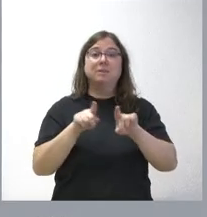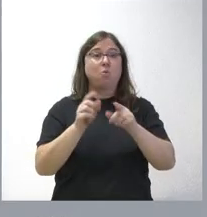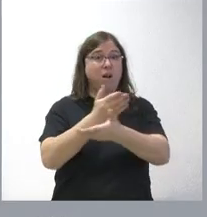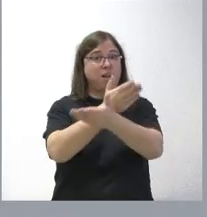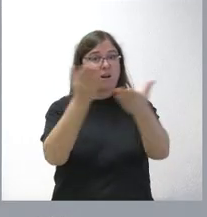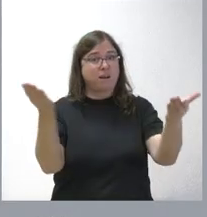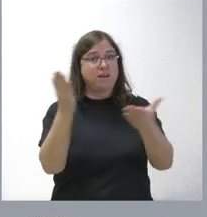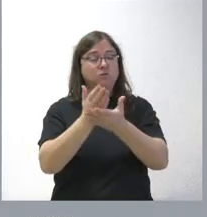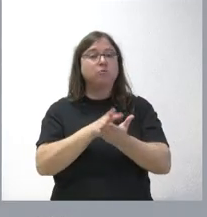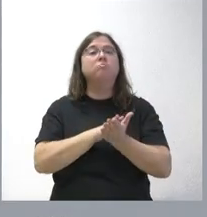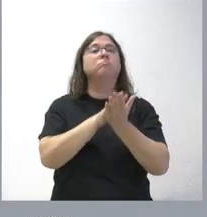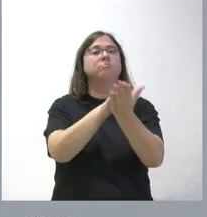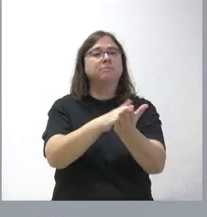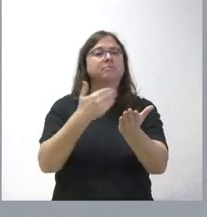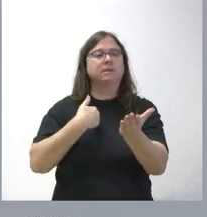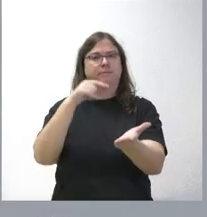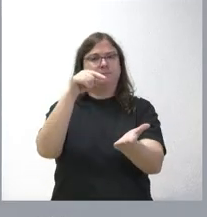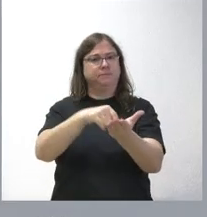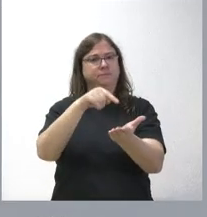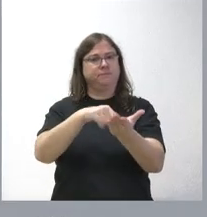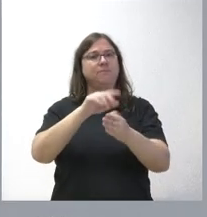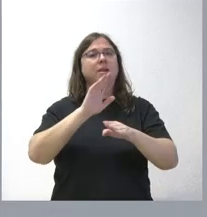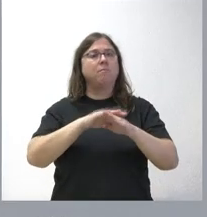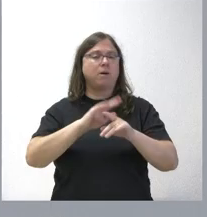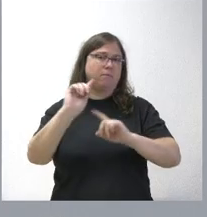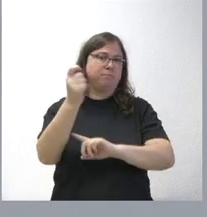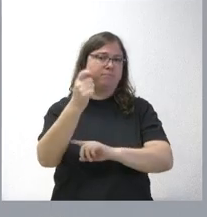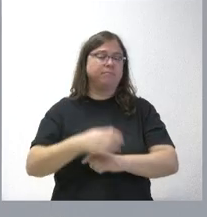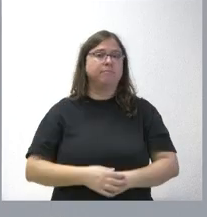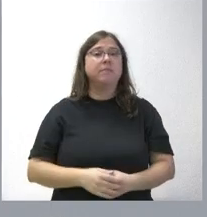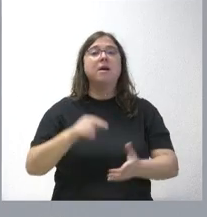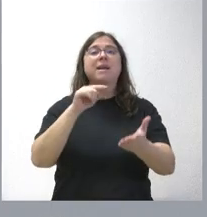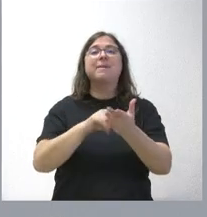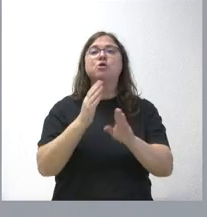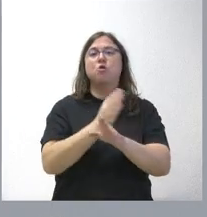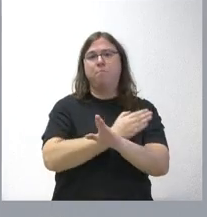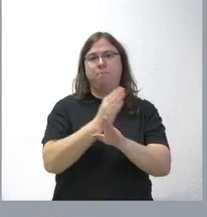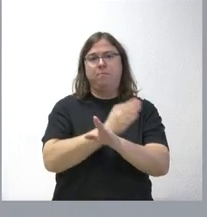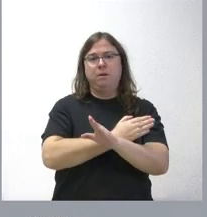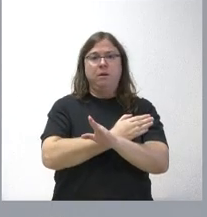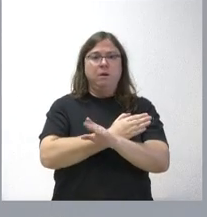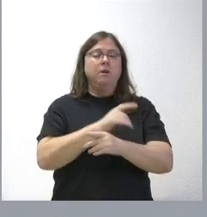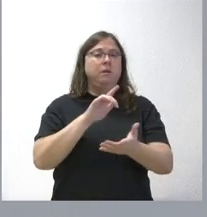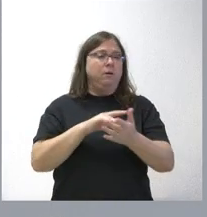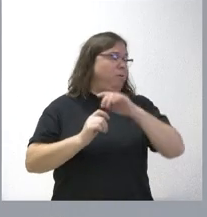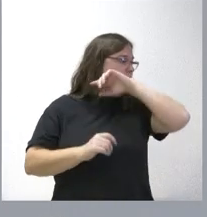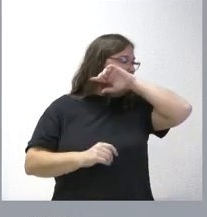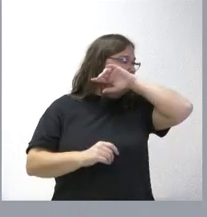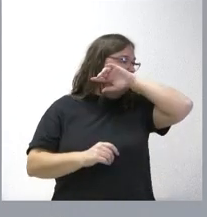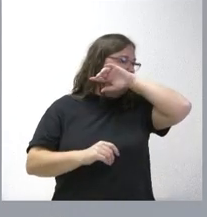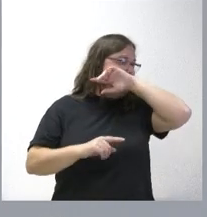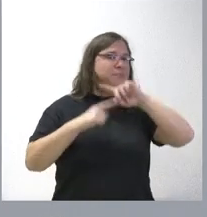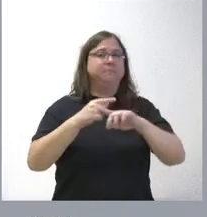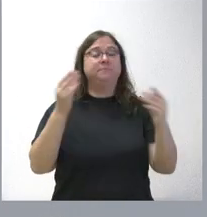de comunidades, hemos presentado el requerimiento a estos efectos. Es un requerimiento previo, sin perjuicio de las posibles acciones posteriores que